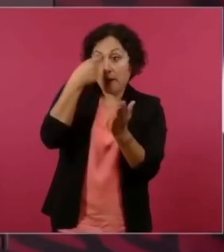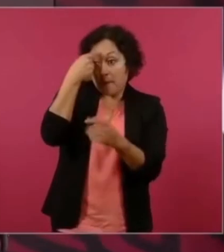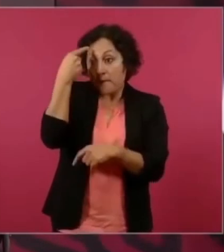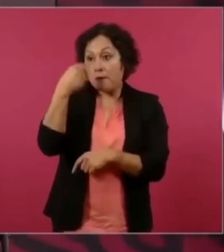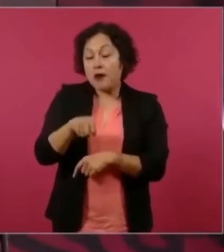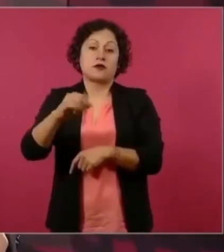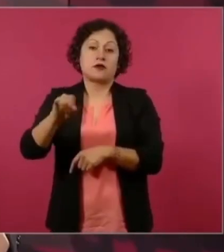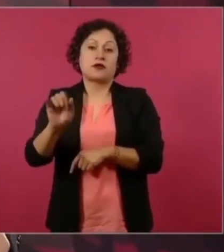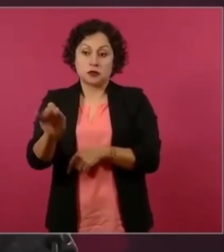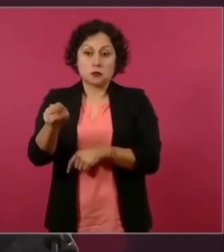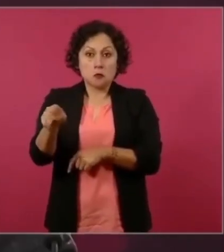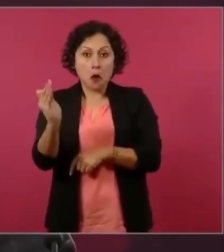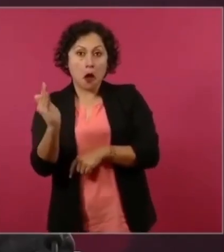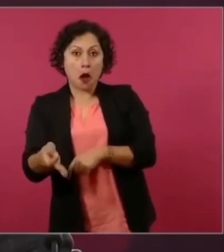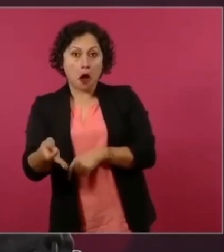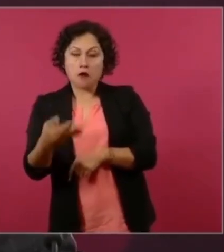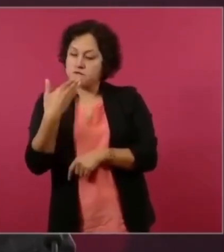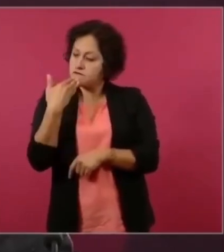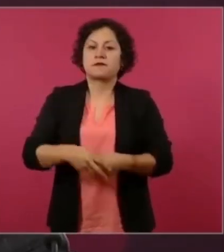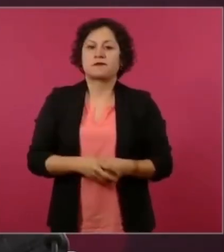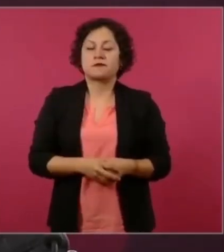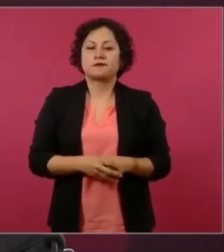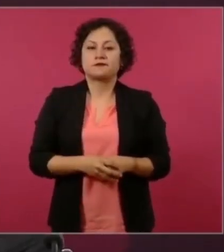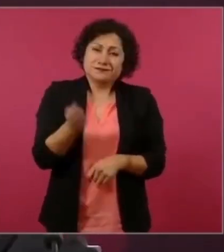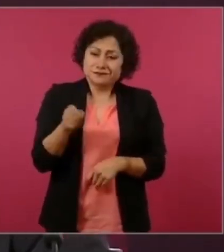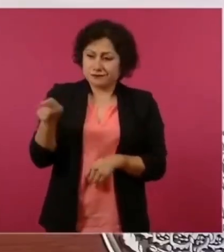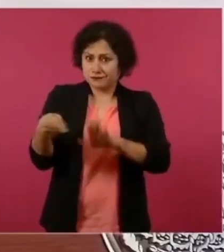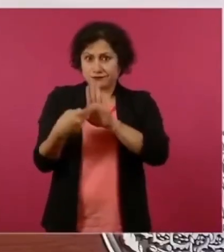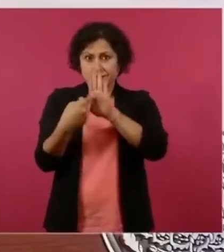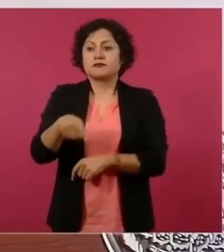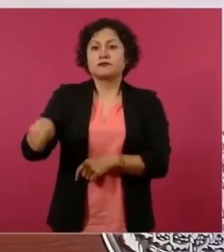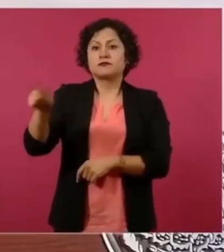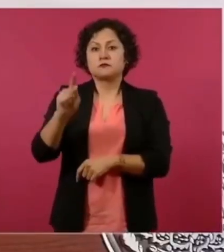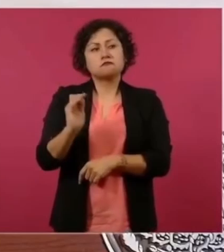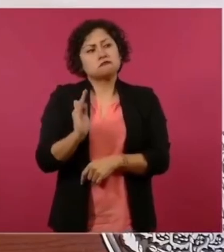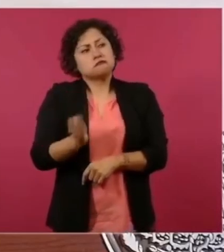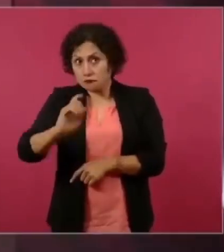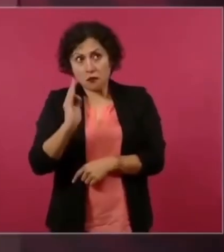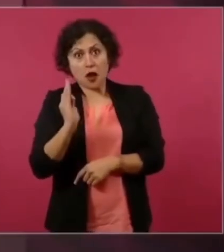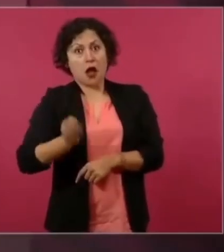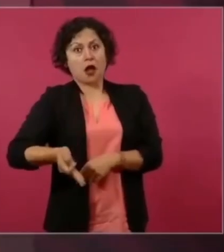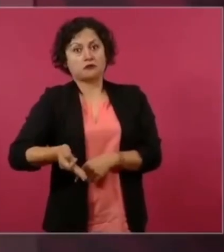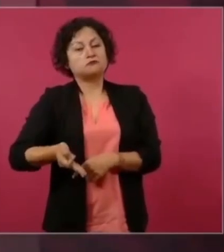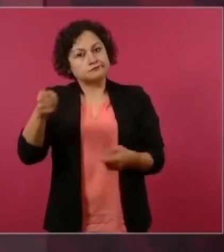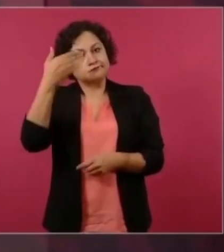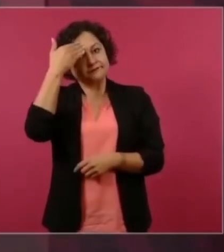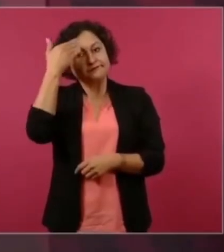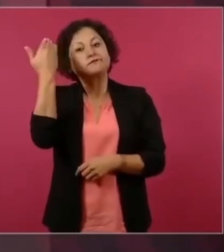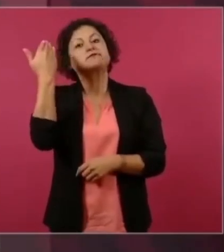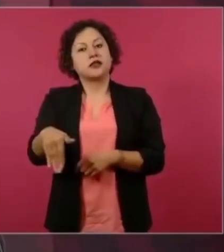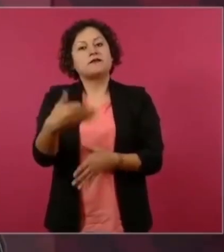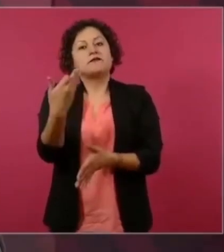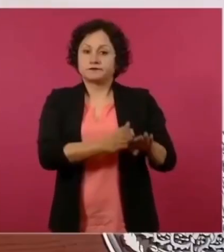importante y es digno de reconocimiento, de que ellos acepten de que es necesario el que se reforme el